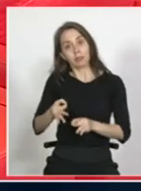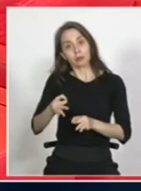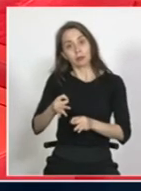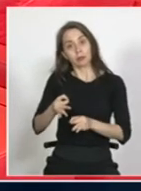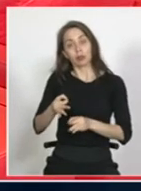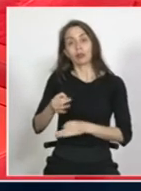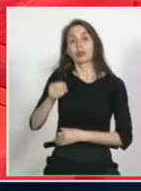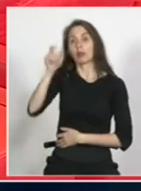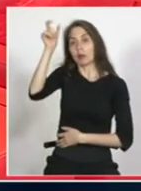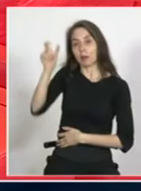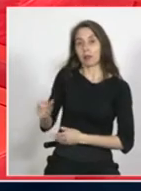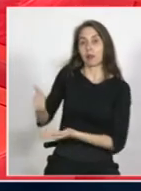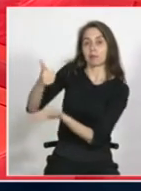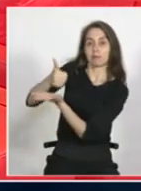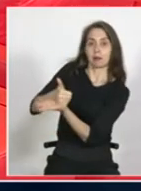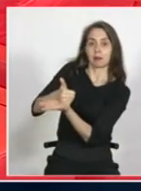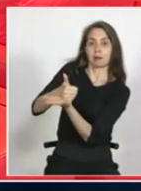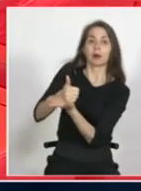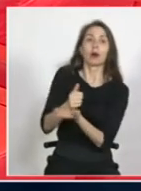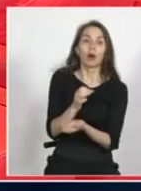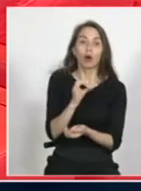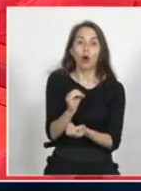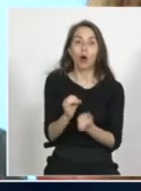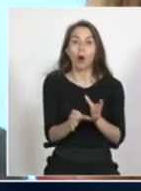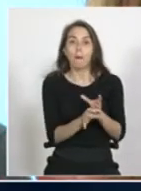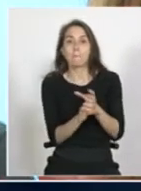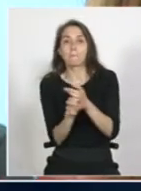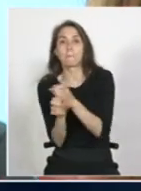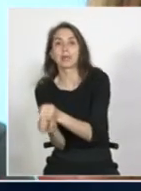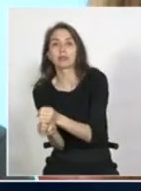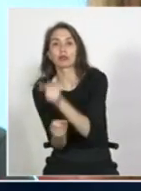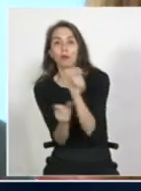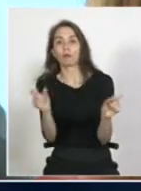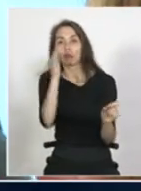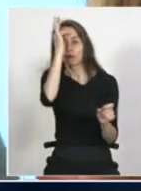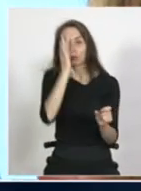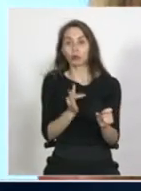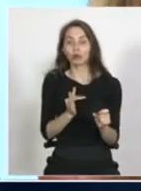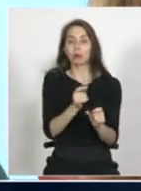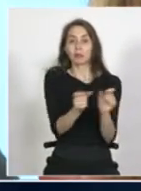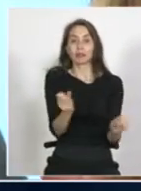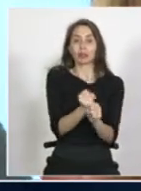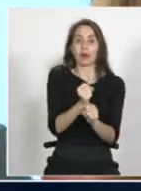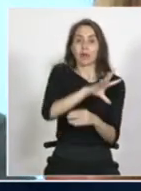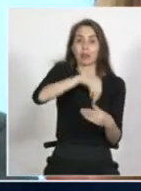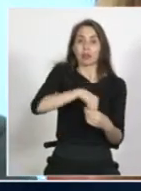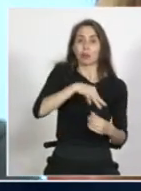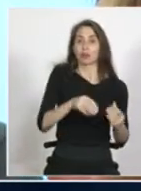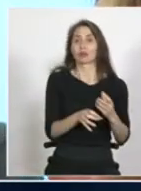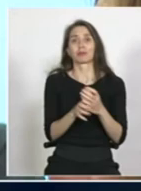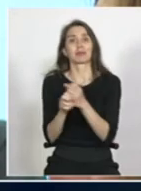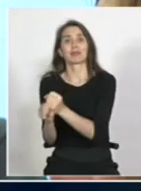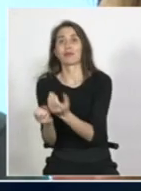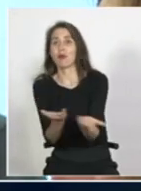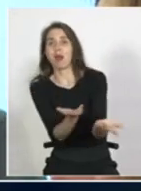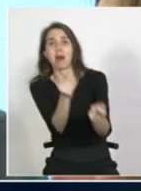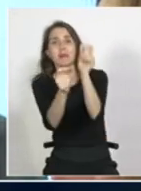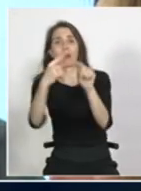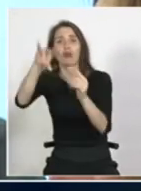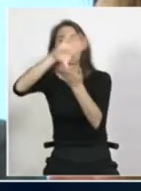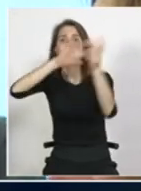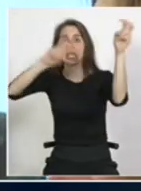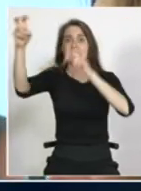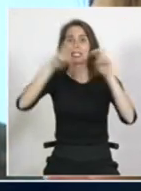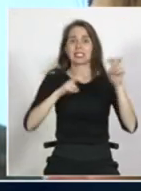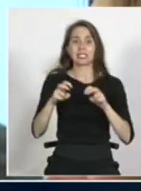administración actual o por la presión que ejercen los funcionarios y trabajadores dentro de un municipio es decir nosotros somos